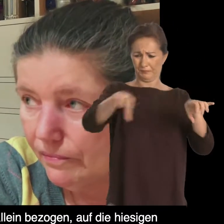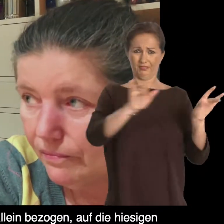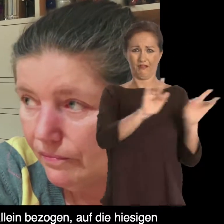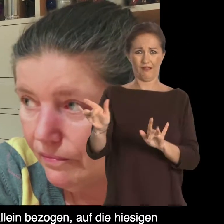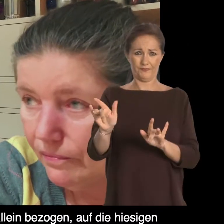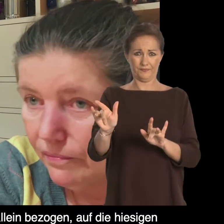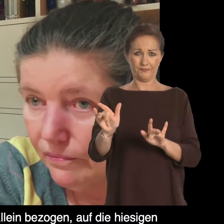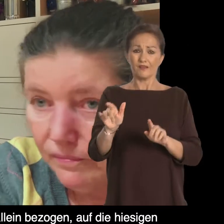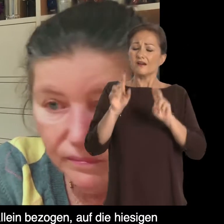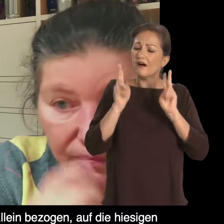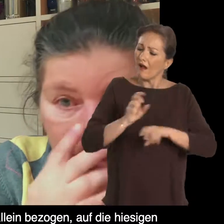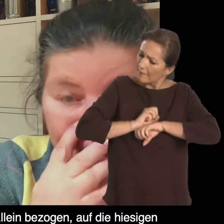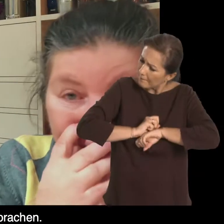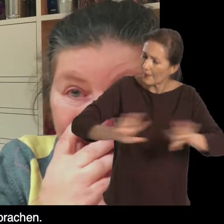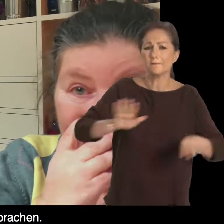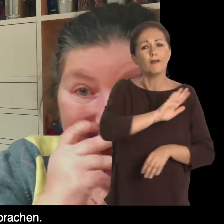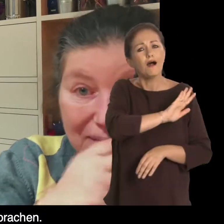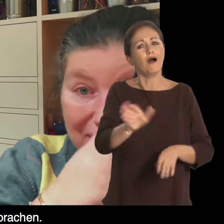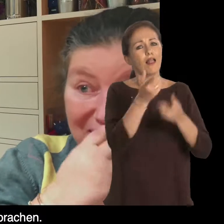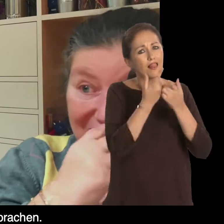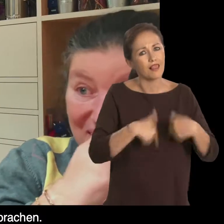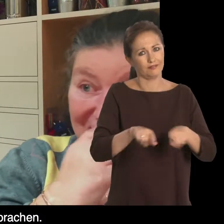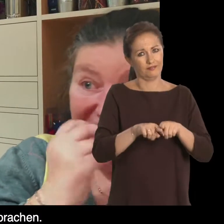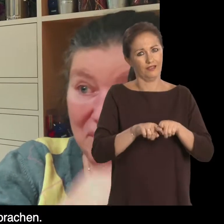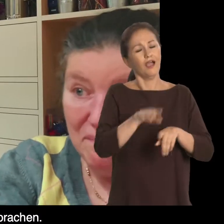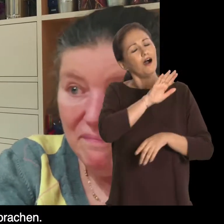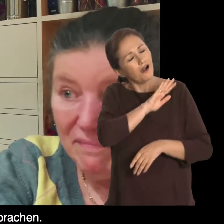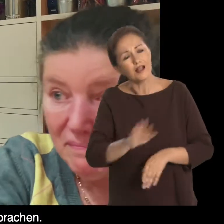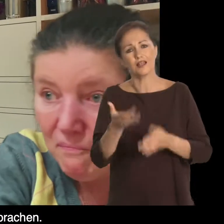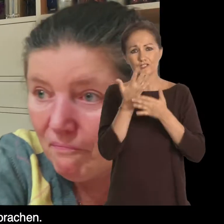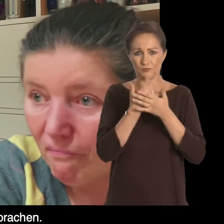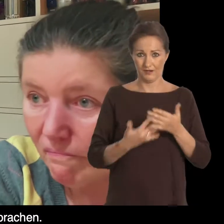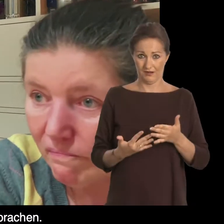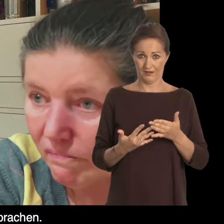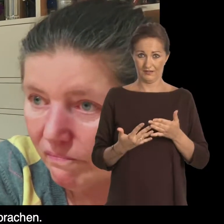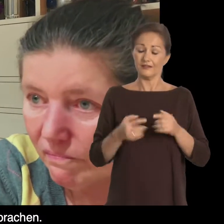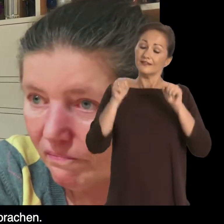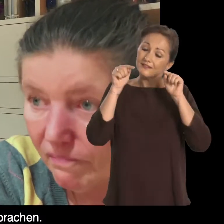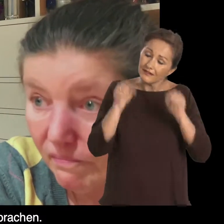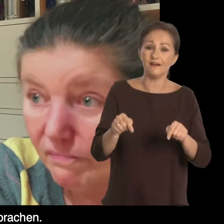en todo mundo. Y eso es todo el mundo, en todos los idiomas.